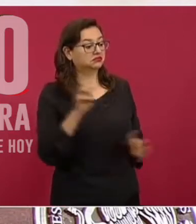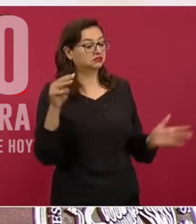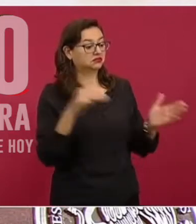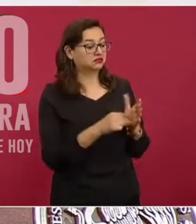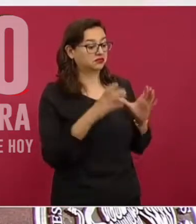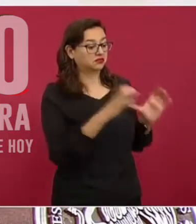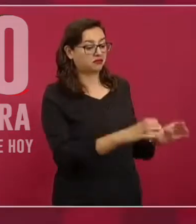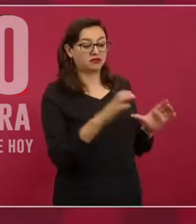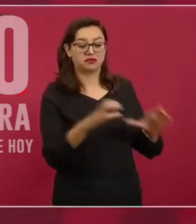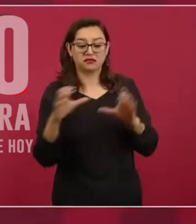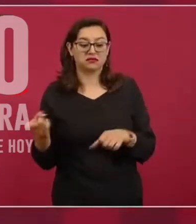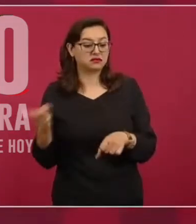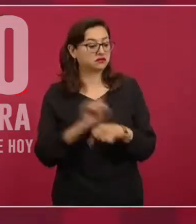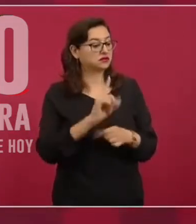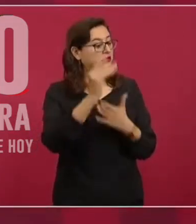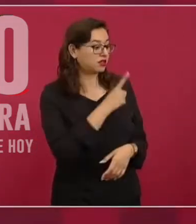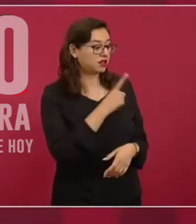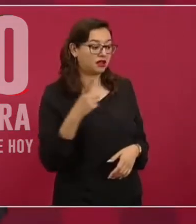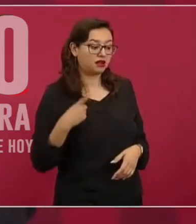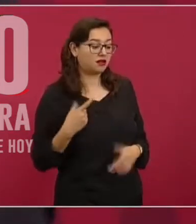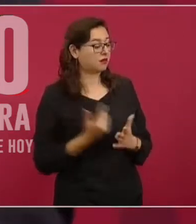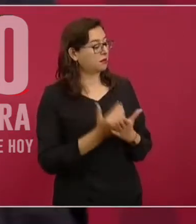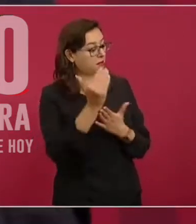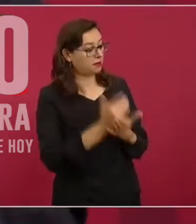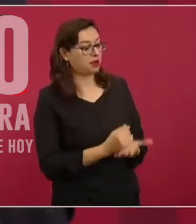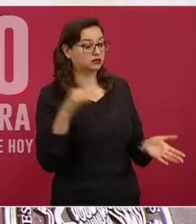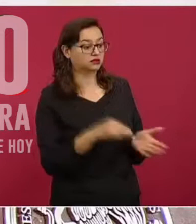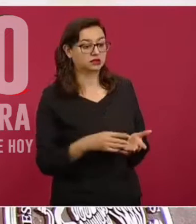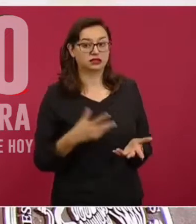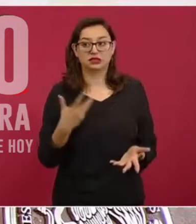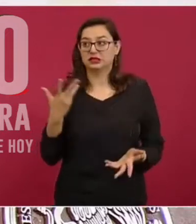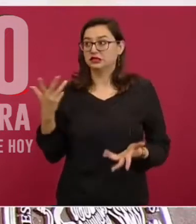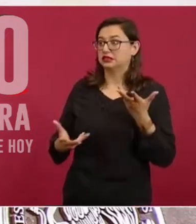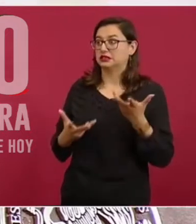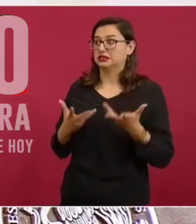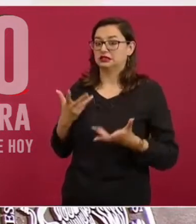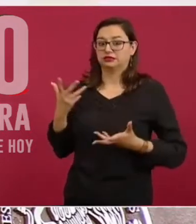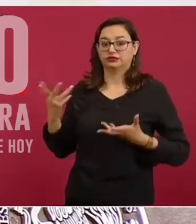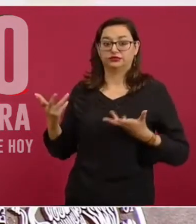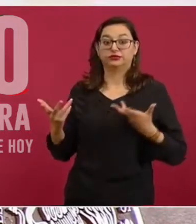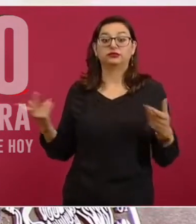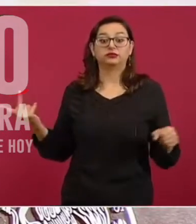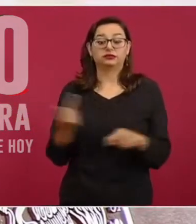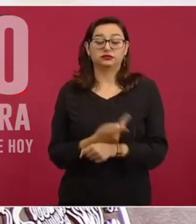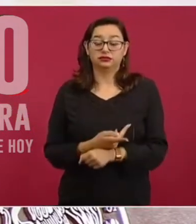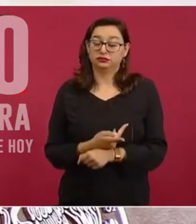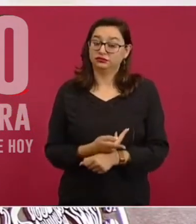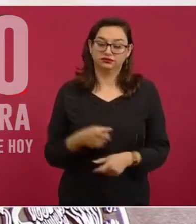Y ahora sí que, como diría el finado Isaac Saba, nos iban a desacompletar.